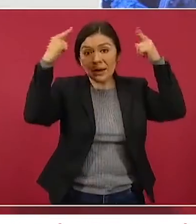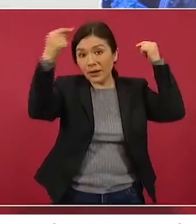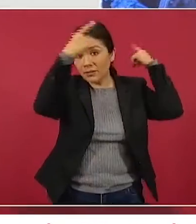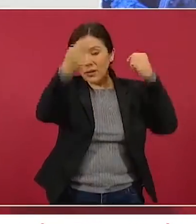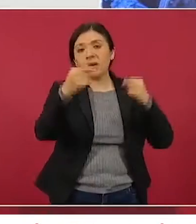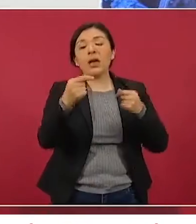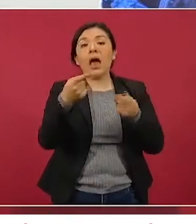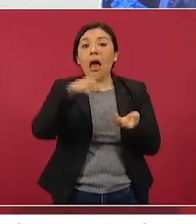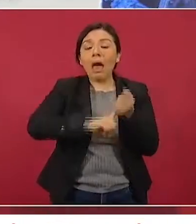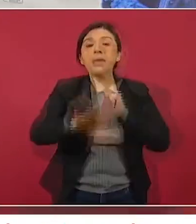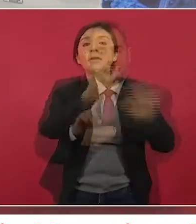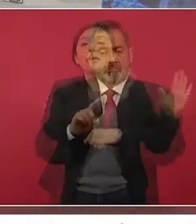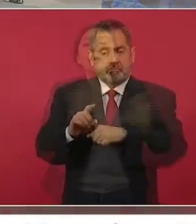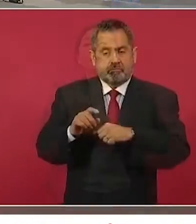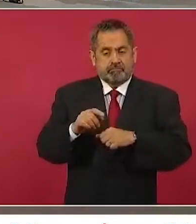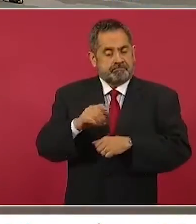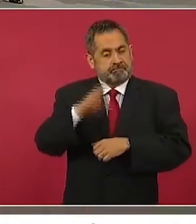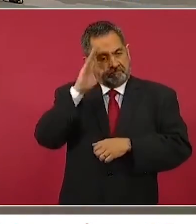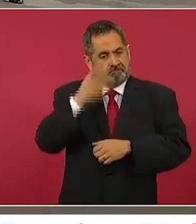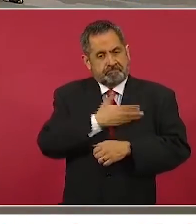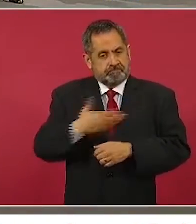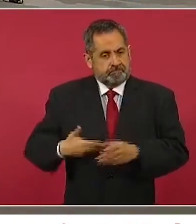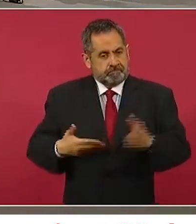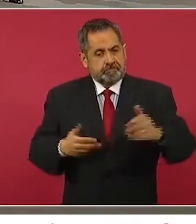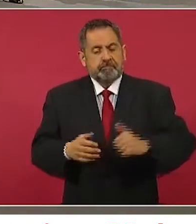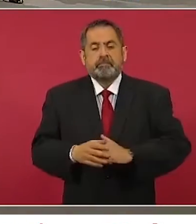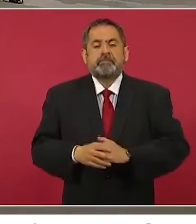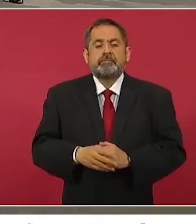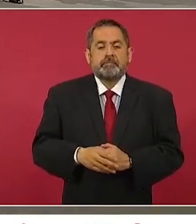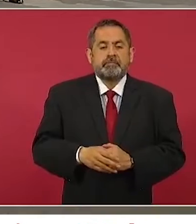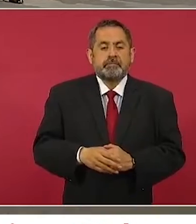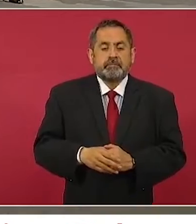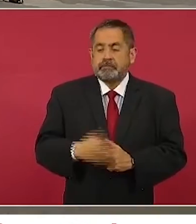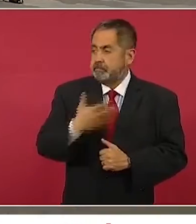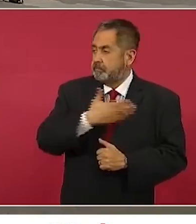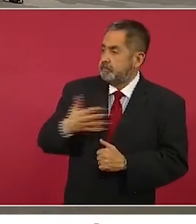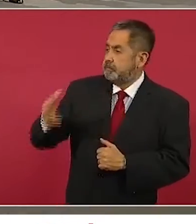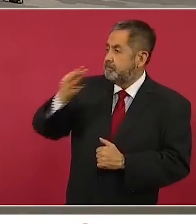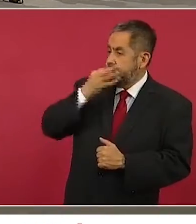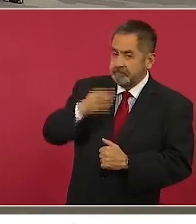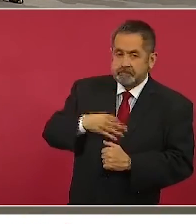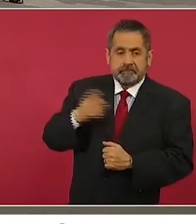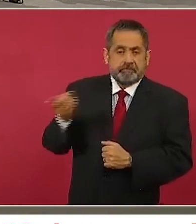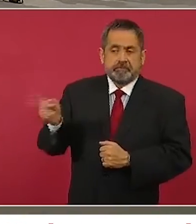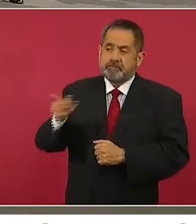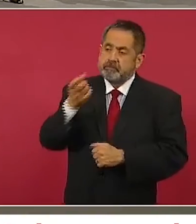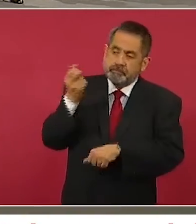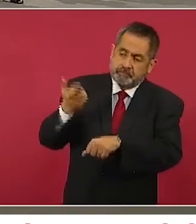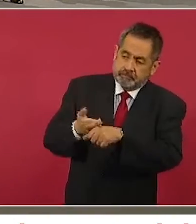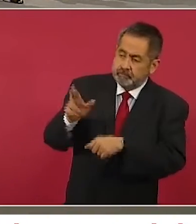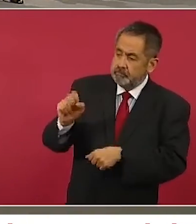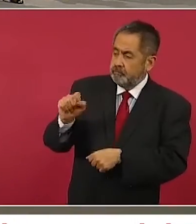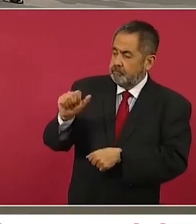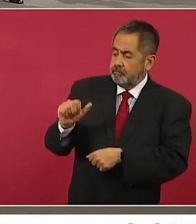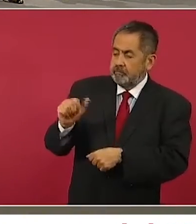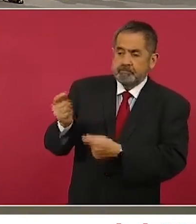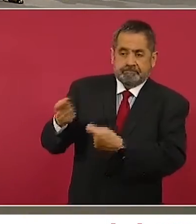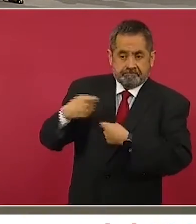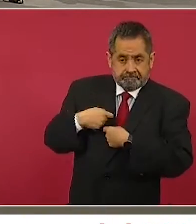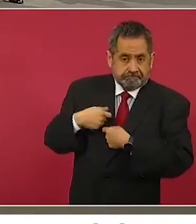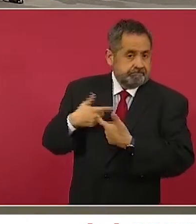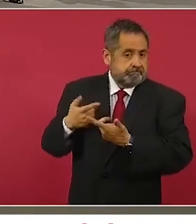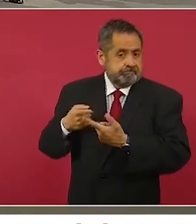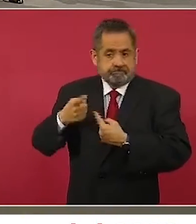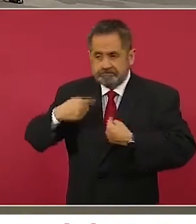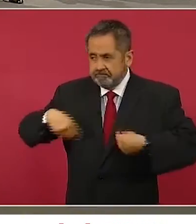592 elementos. Atendiendo la indicación del presidente y la secretaria Rosa Isela, y en coordinación con el Gabinete de